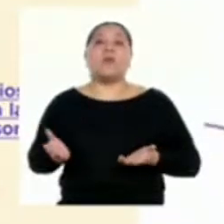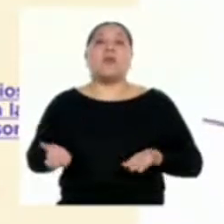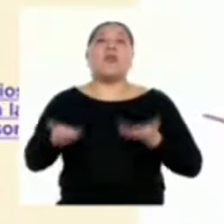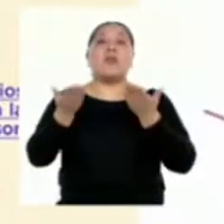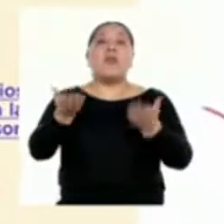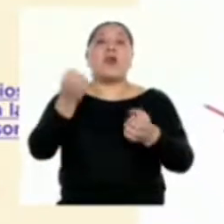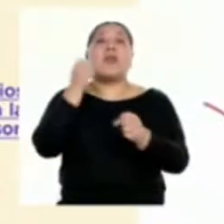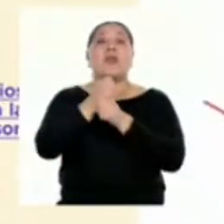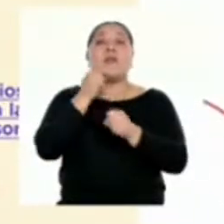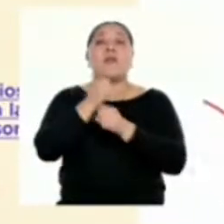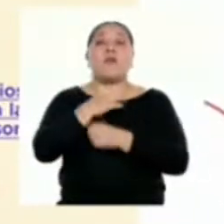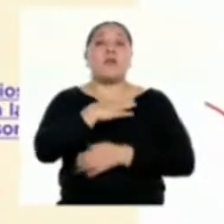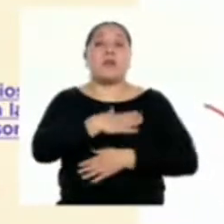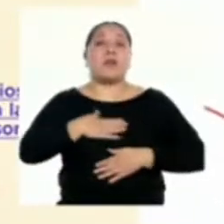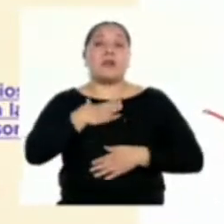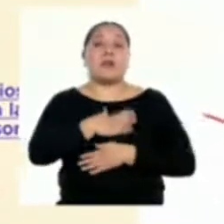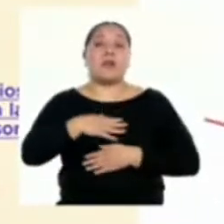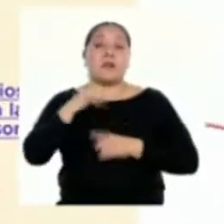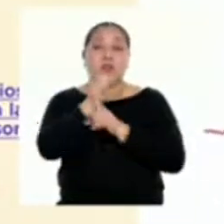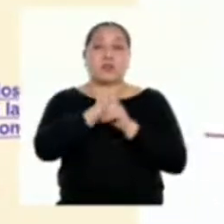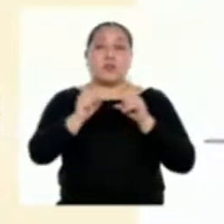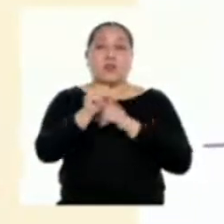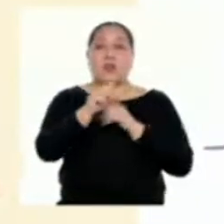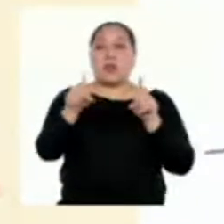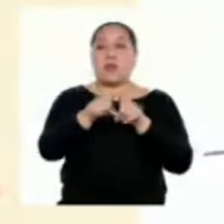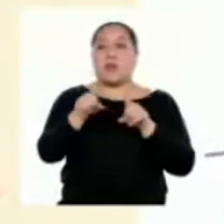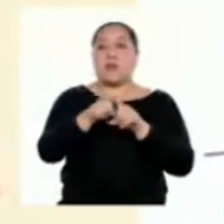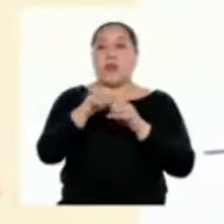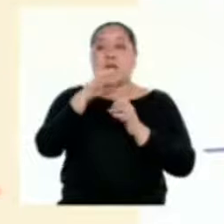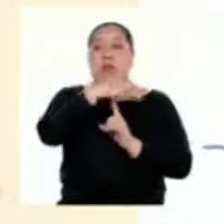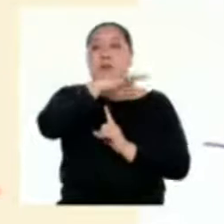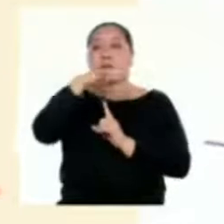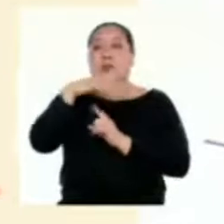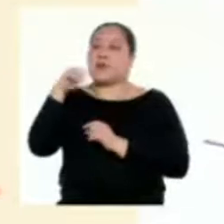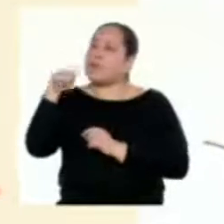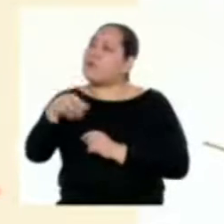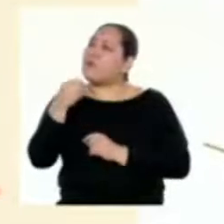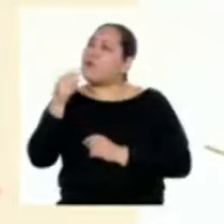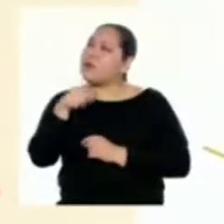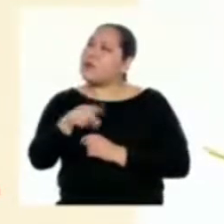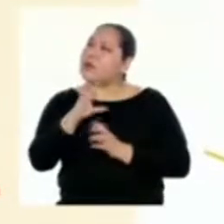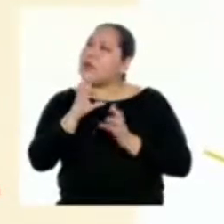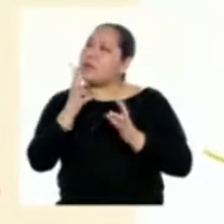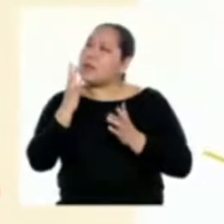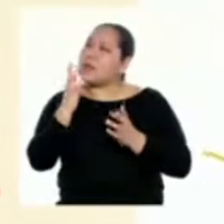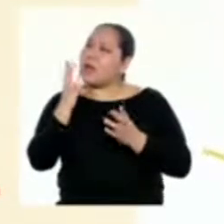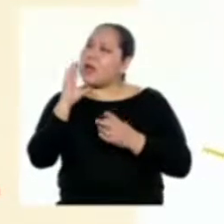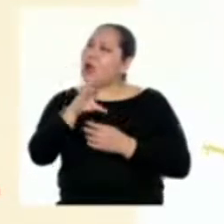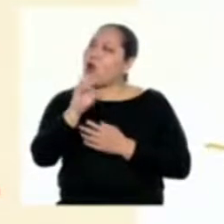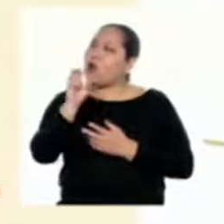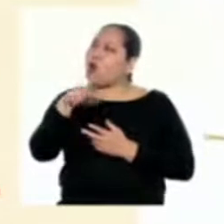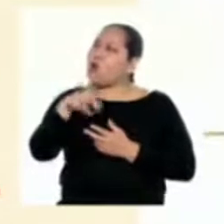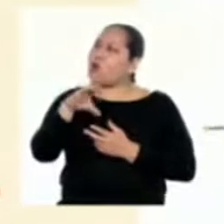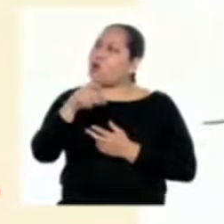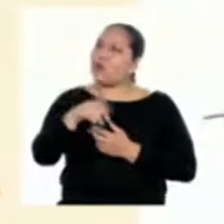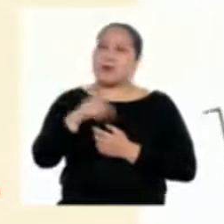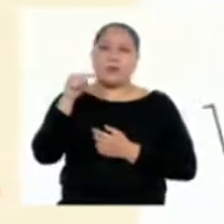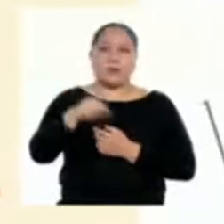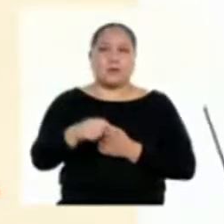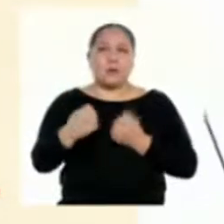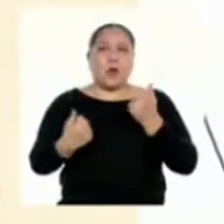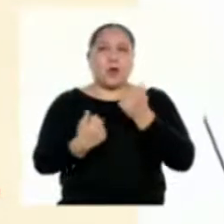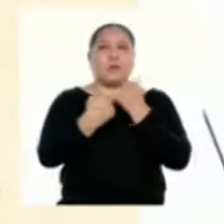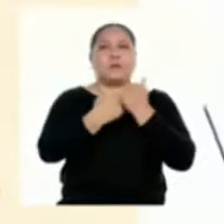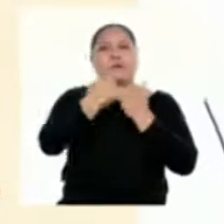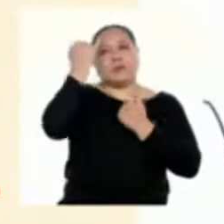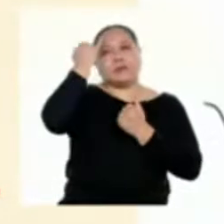y bienestar social y ambiental. ¿Y por qué esa es la conclusión? Porque aquí refuerza su idea planteada en torno a